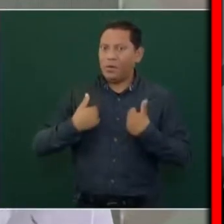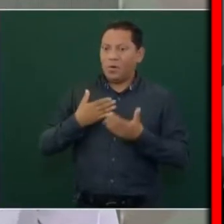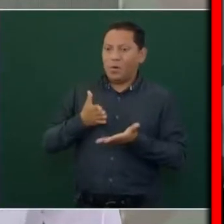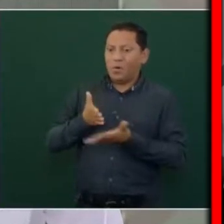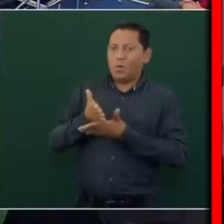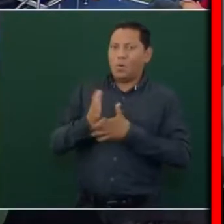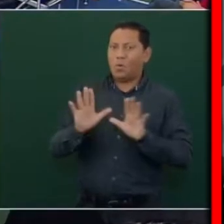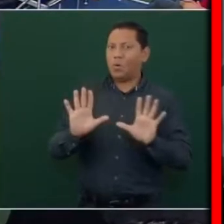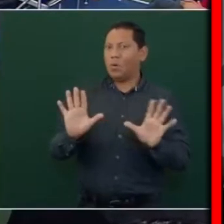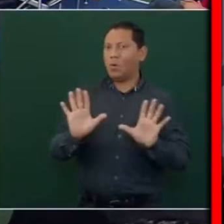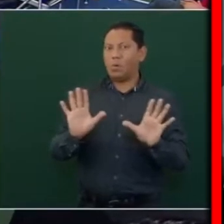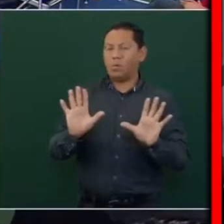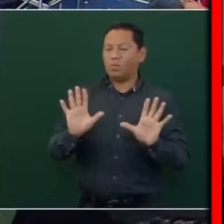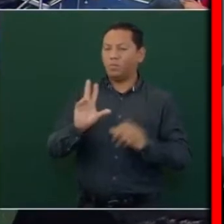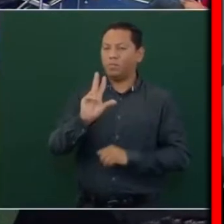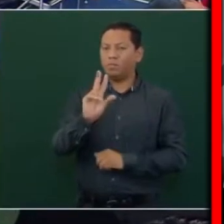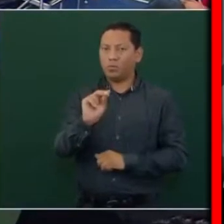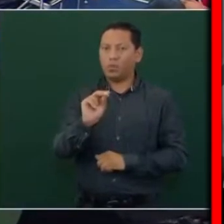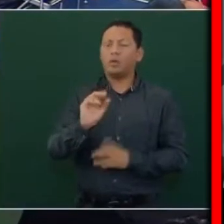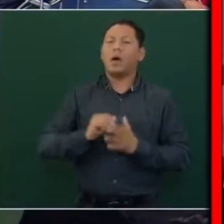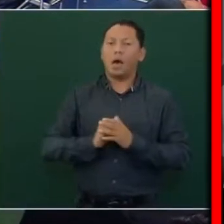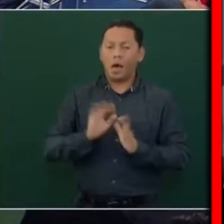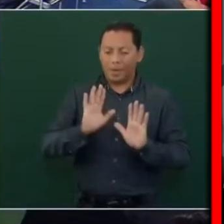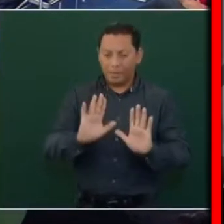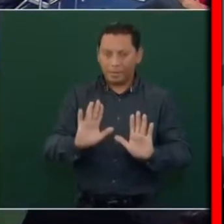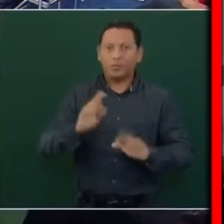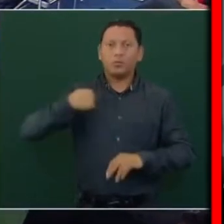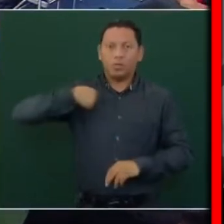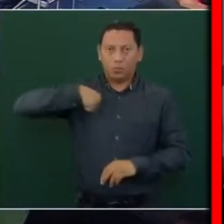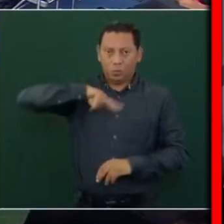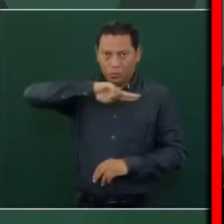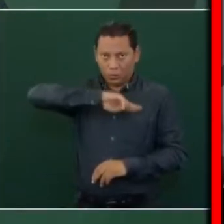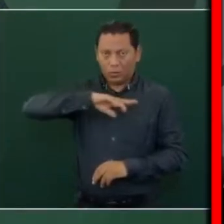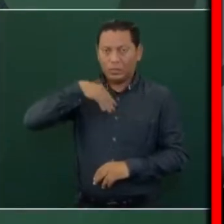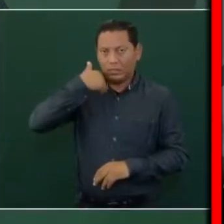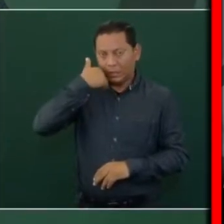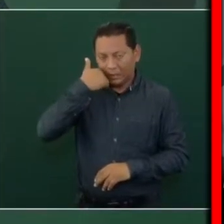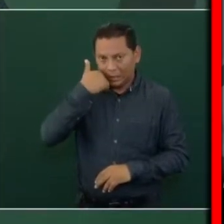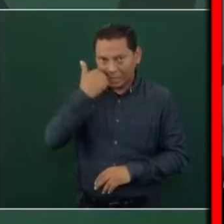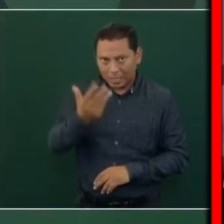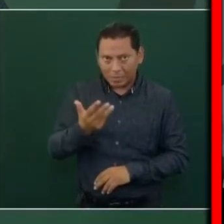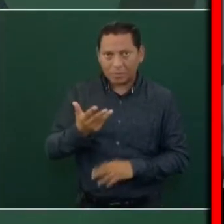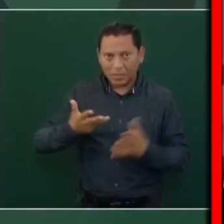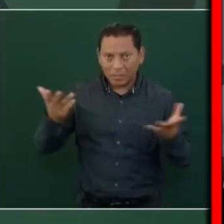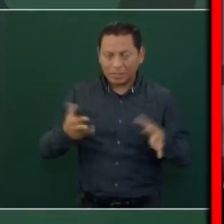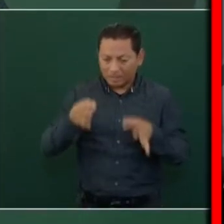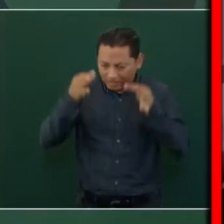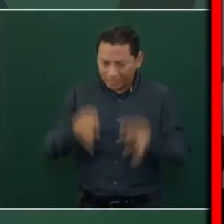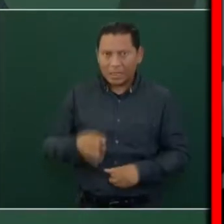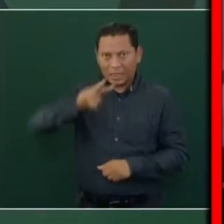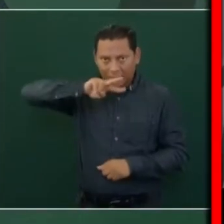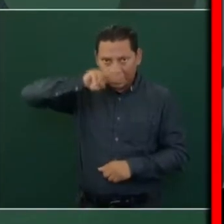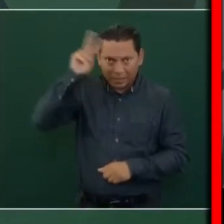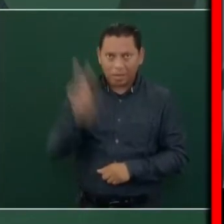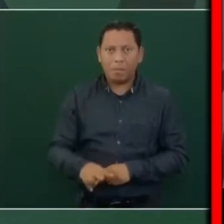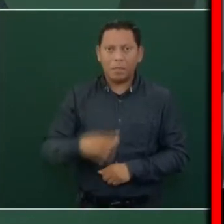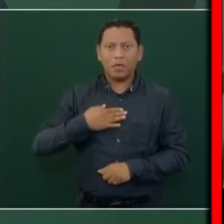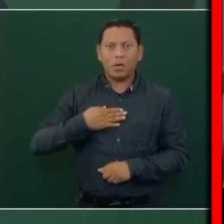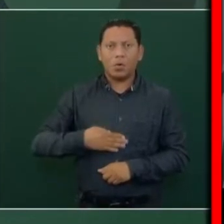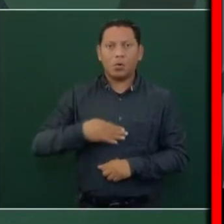queremos hacer realidad una auténtica democracia